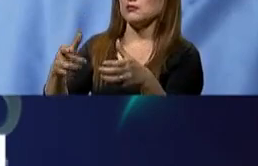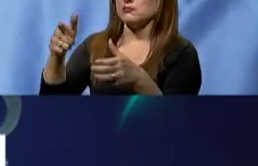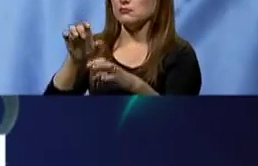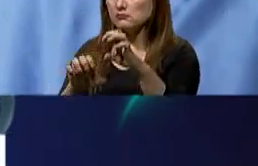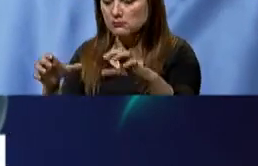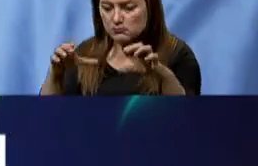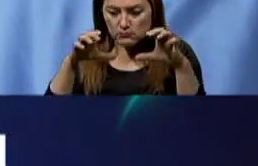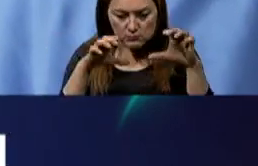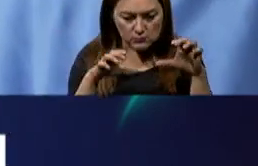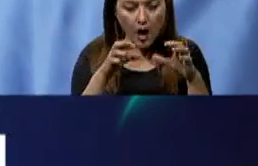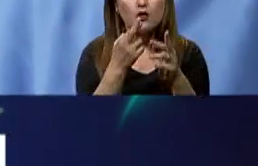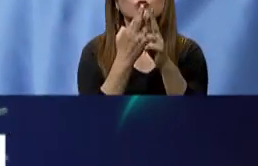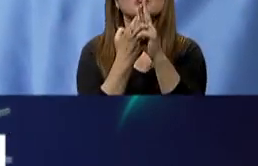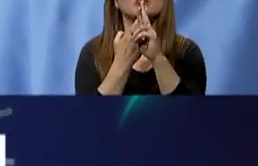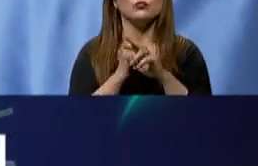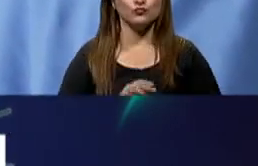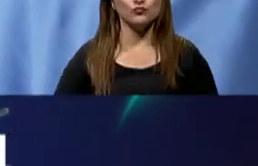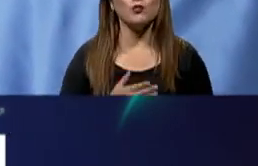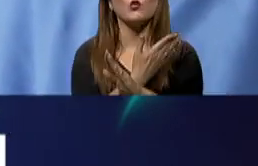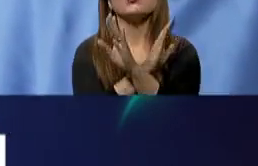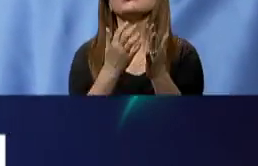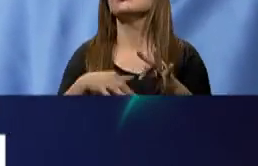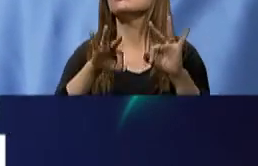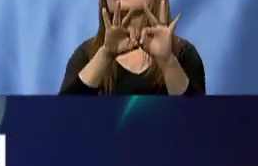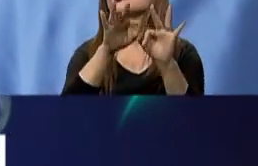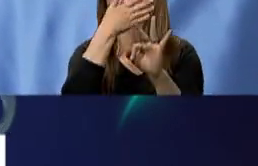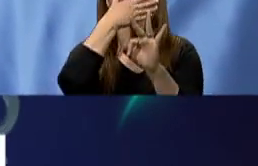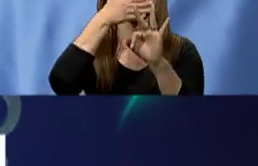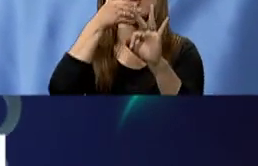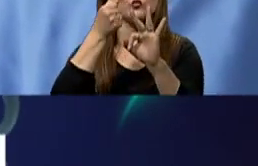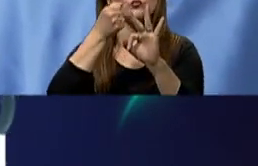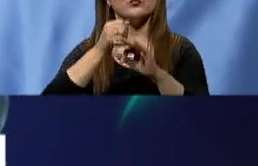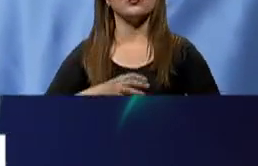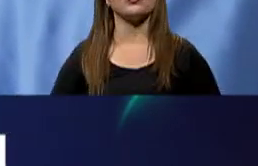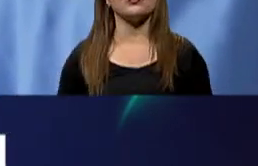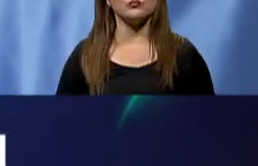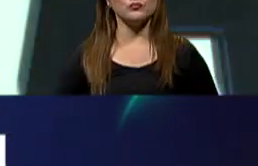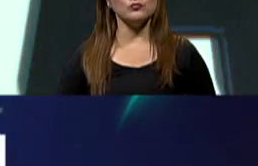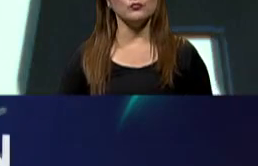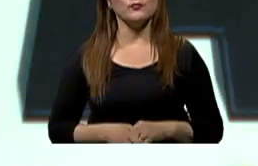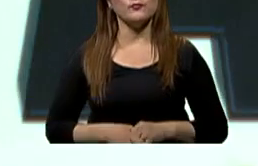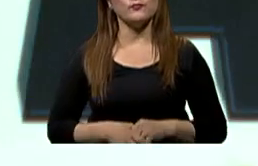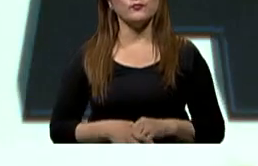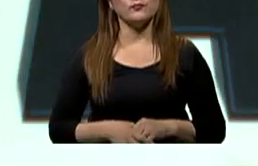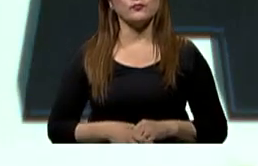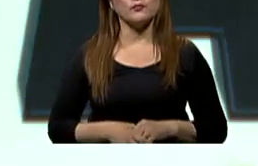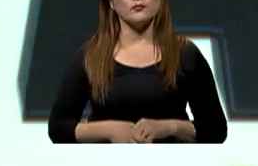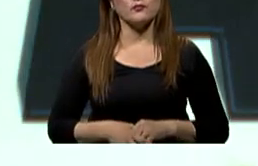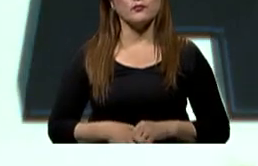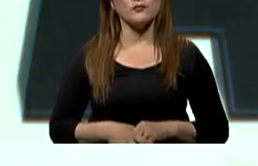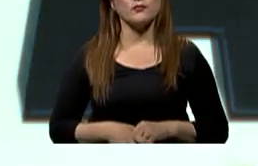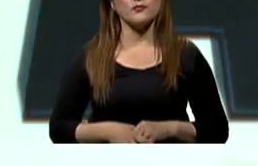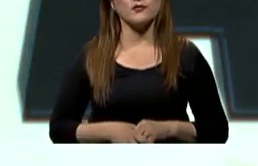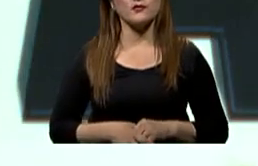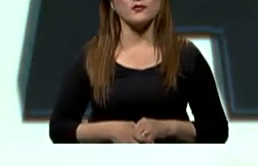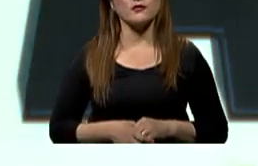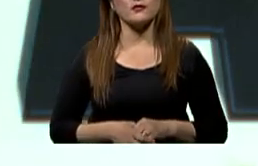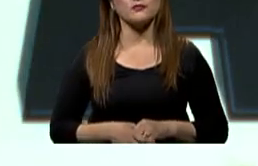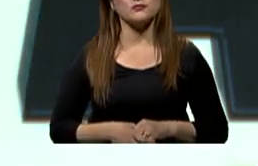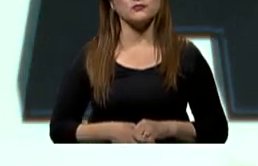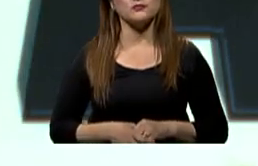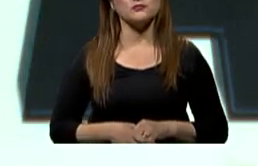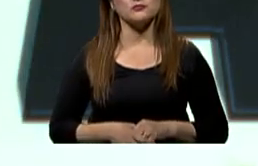evaluar los resultados. Recuerda que la prevención será tu mejor aliado. Pero es muy importante que este tipo de pacientes deben llevar un